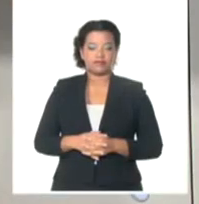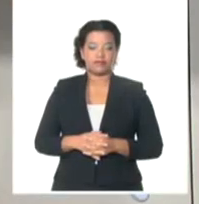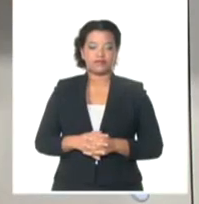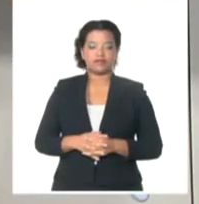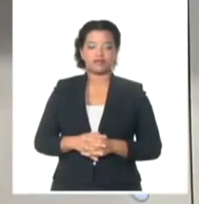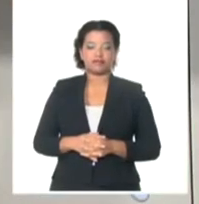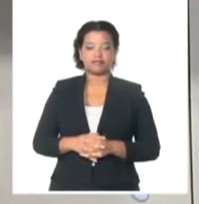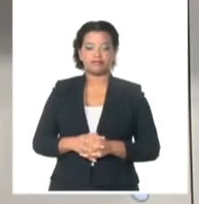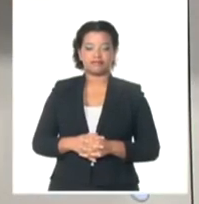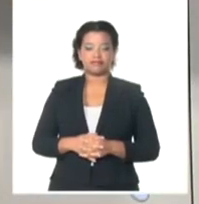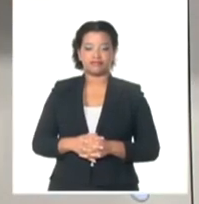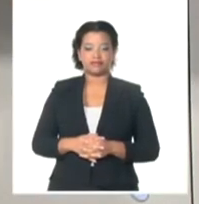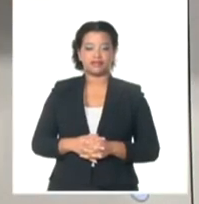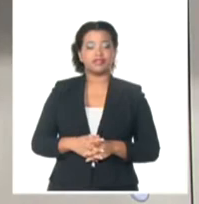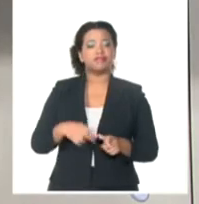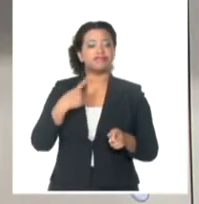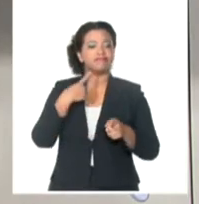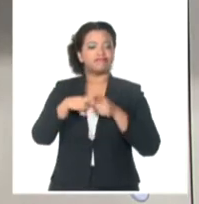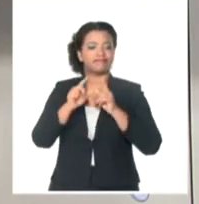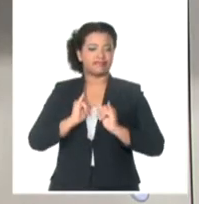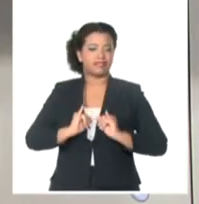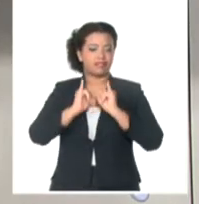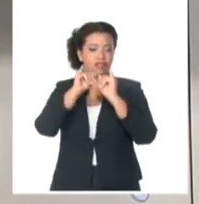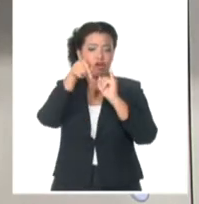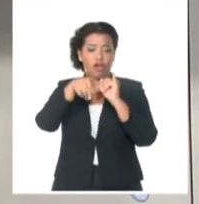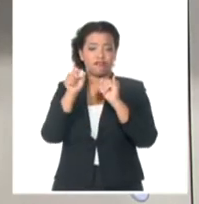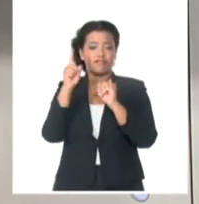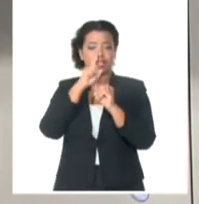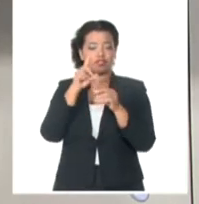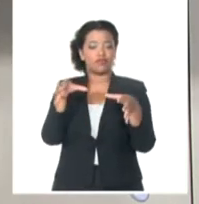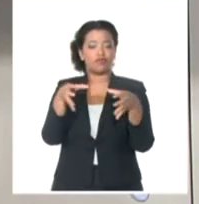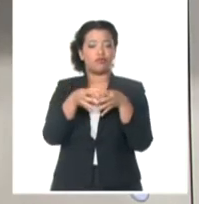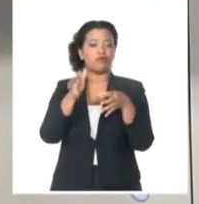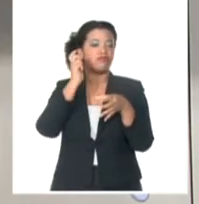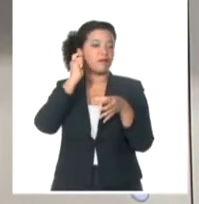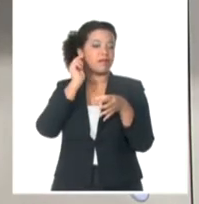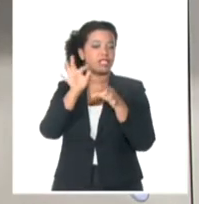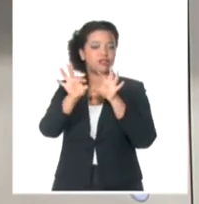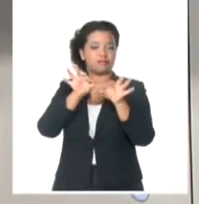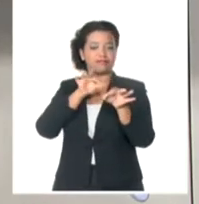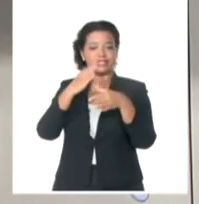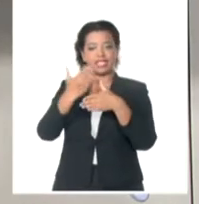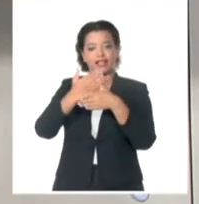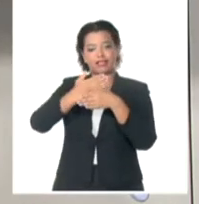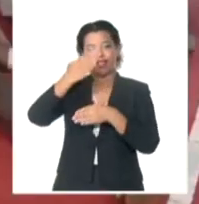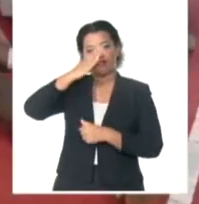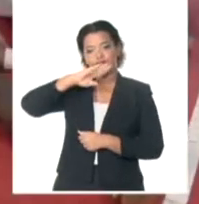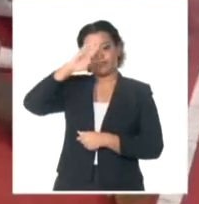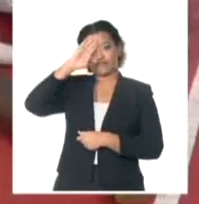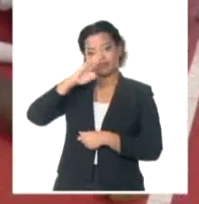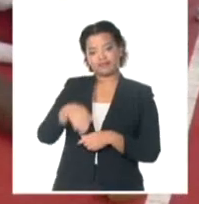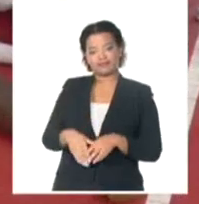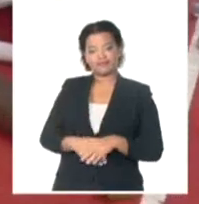Del baloncesto les comento que hoy finalizó la Liga Superior Femenina en Santiago de Cuba y ya tenemos equipo campeón.